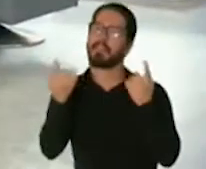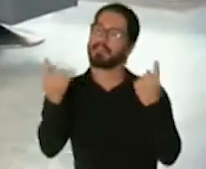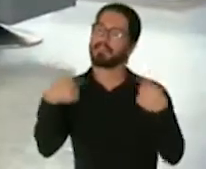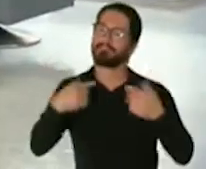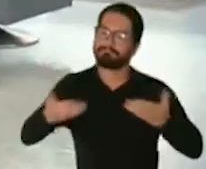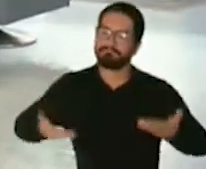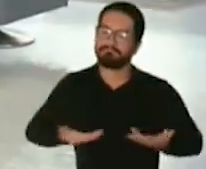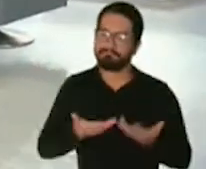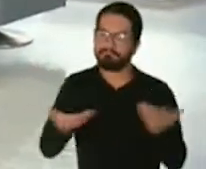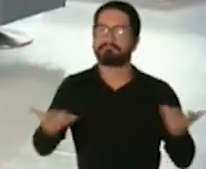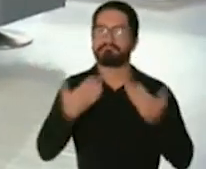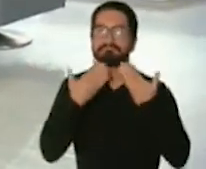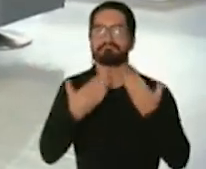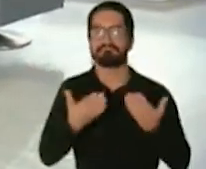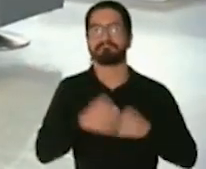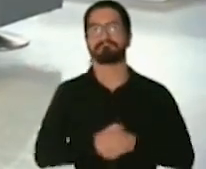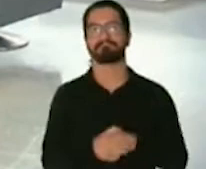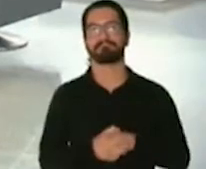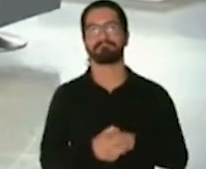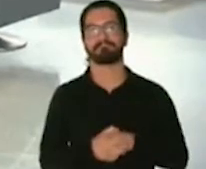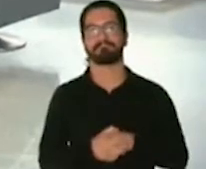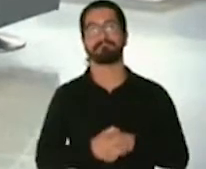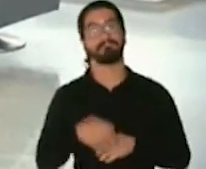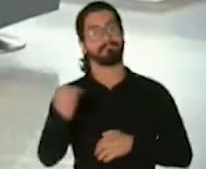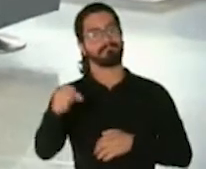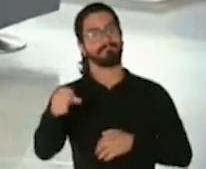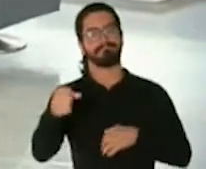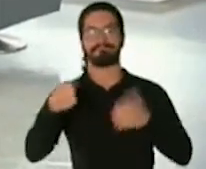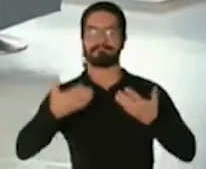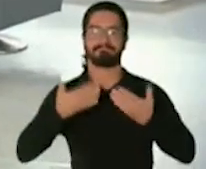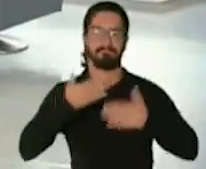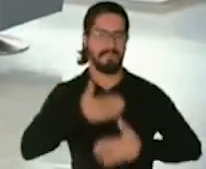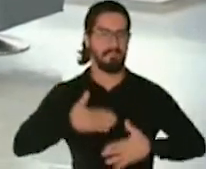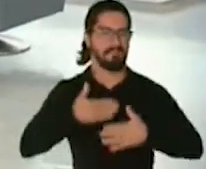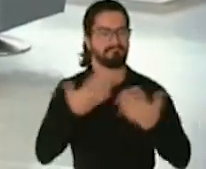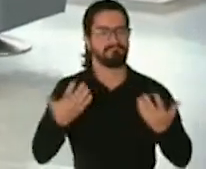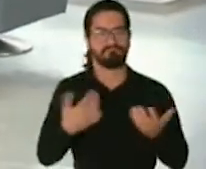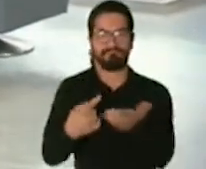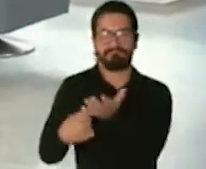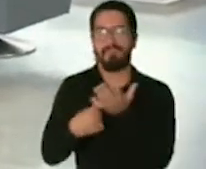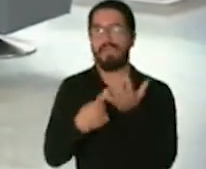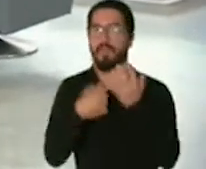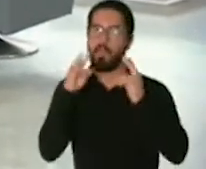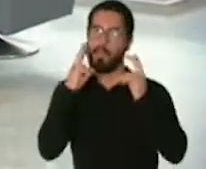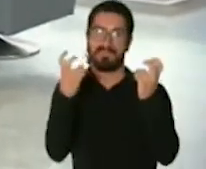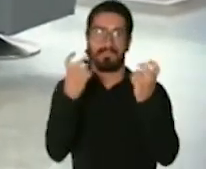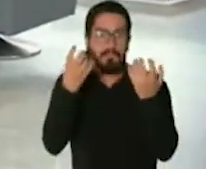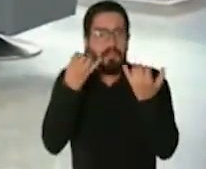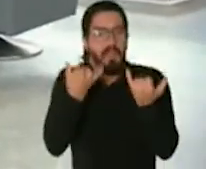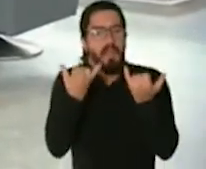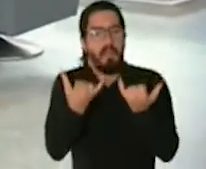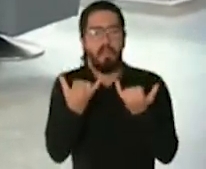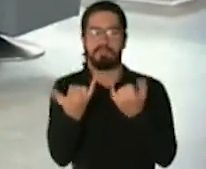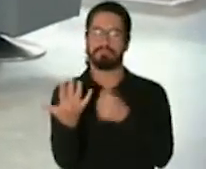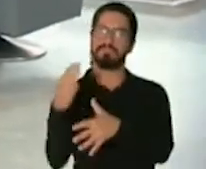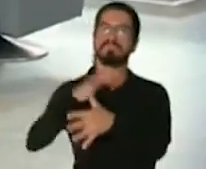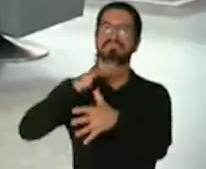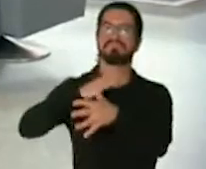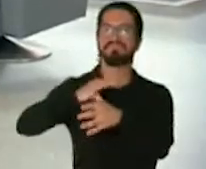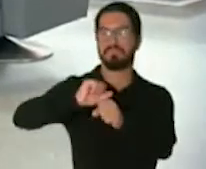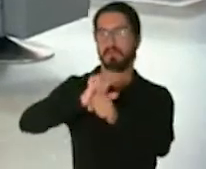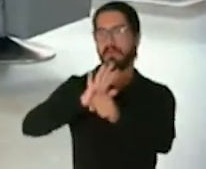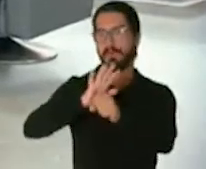por la invitación. Es tema más importante que nos ocupa. Claro, y en la